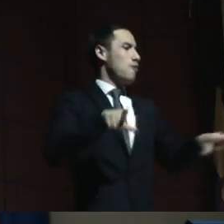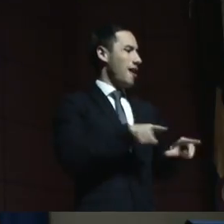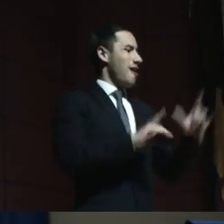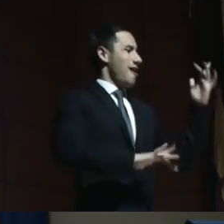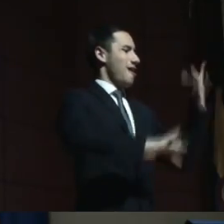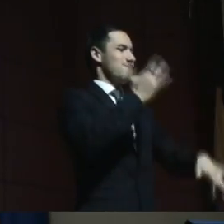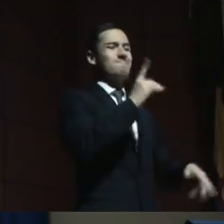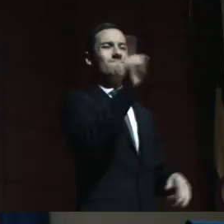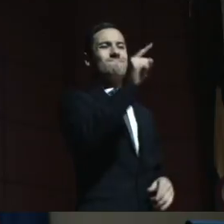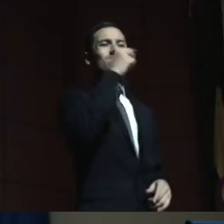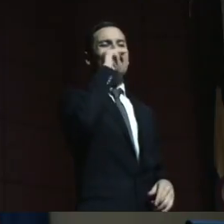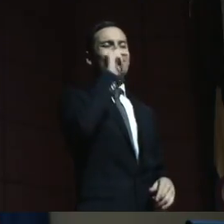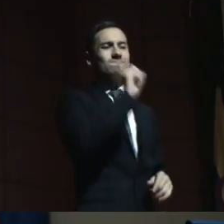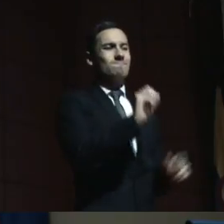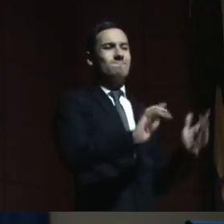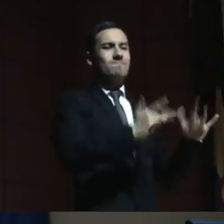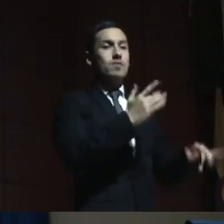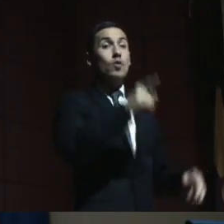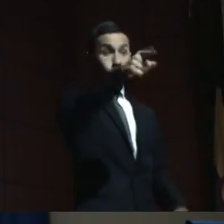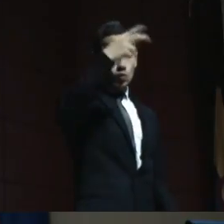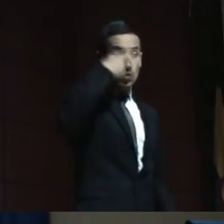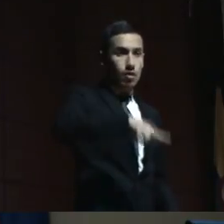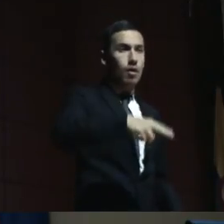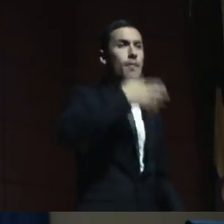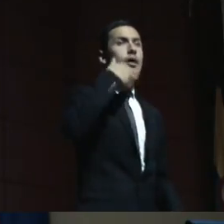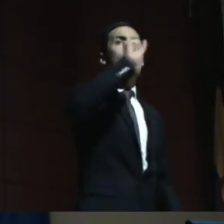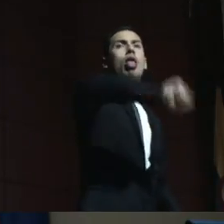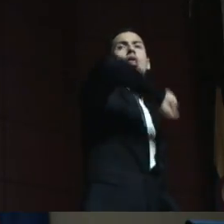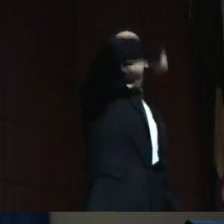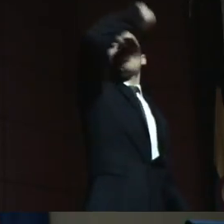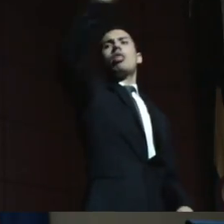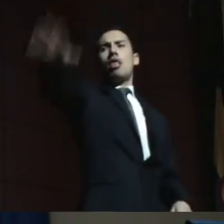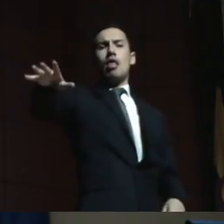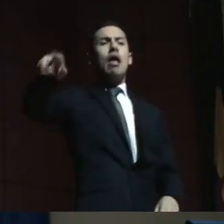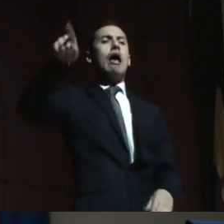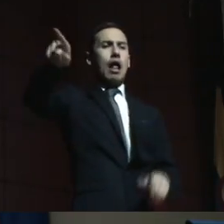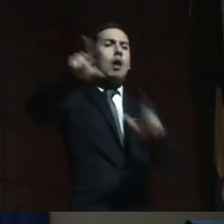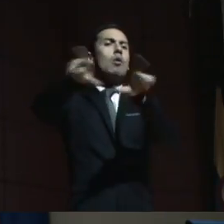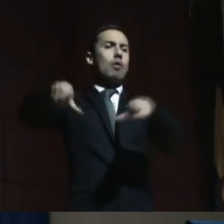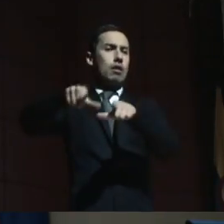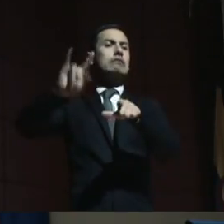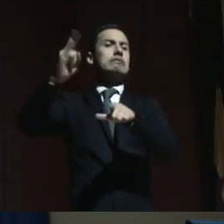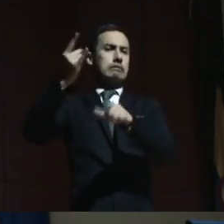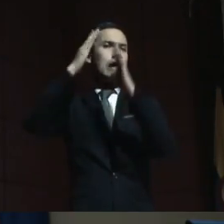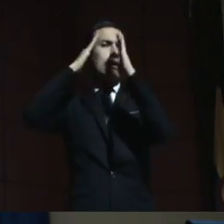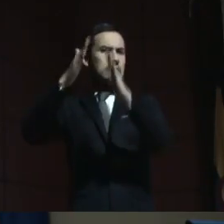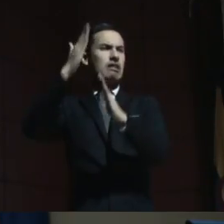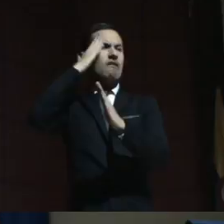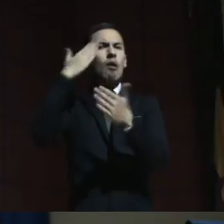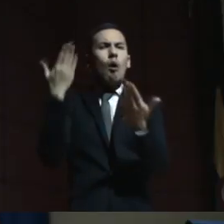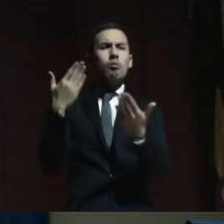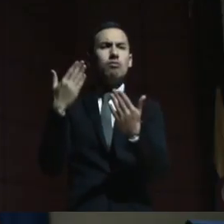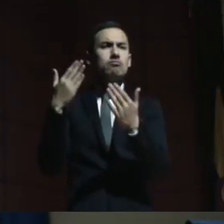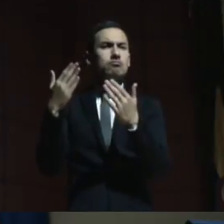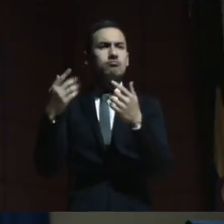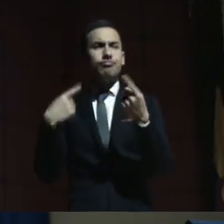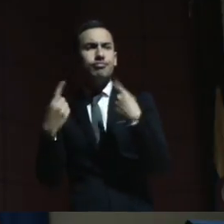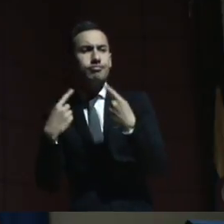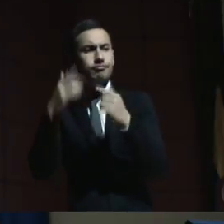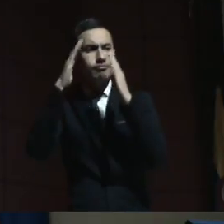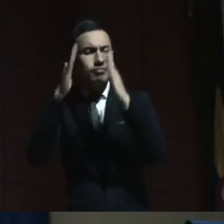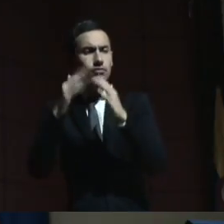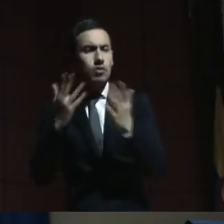hijo. Su hijo debe estar en un lugar donde lo sepan tratar, ¿sí? Entonces, ese sepan tratar